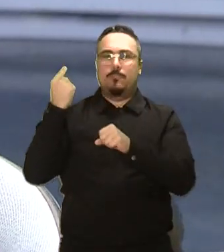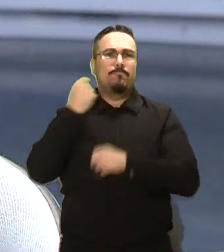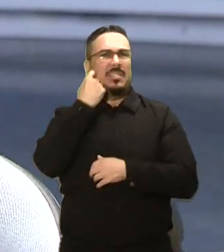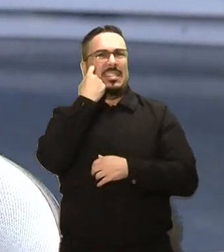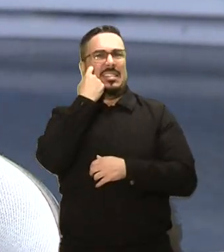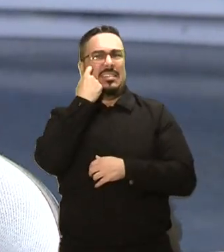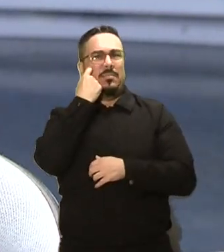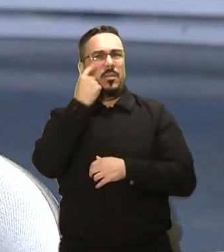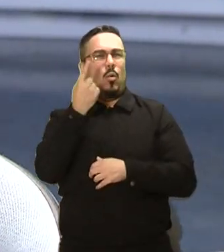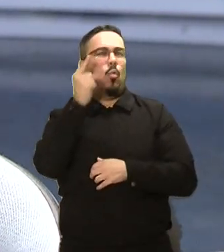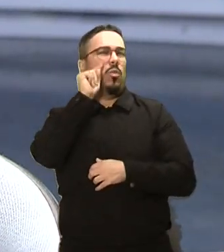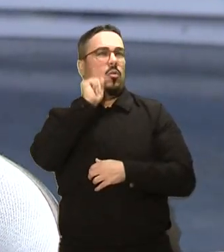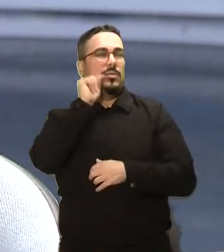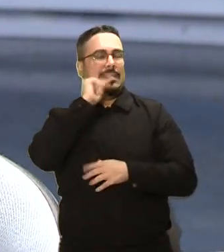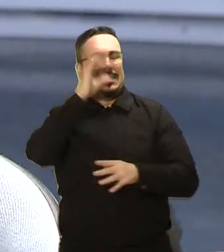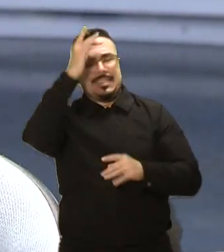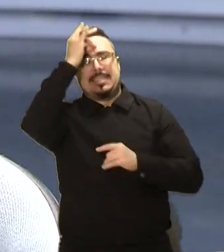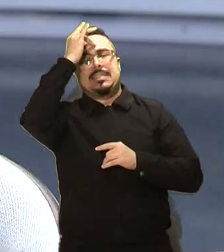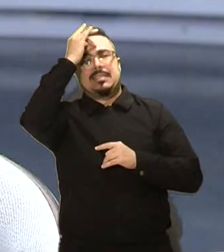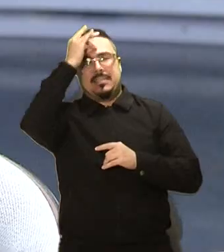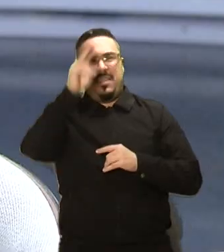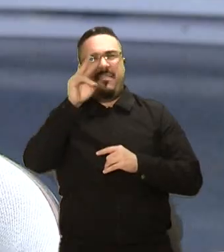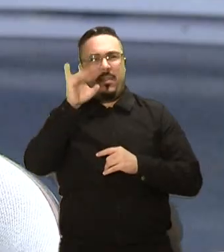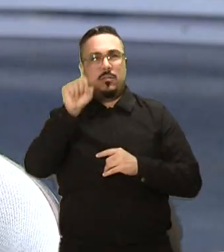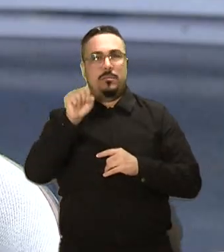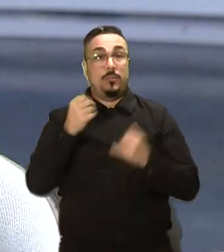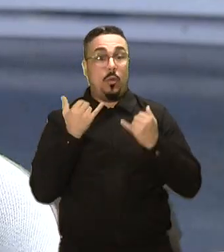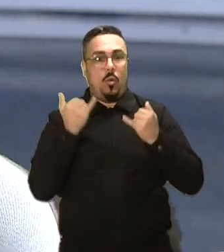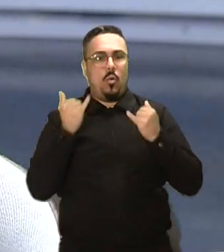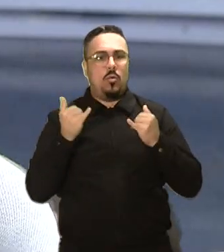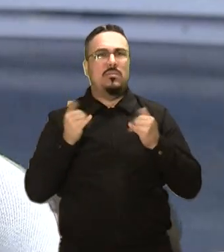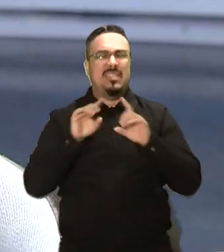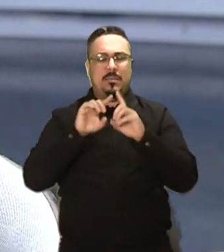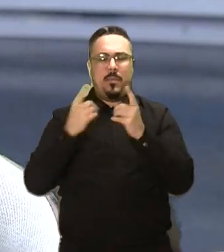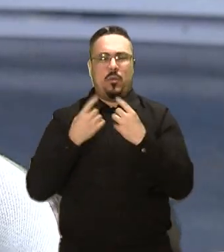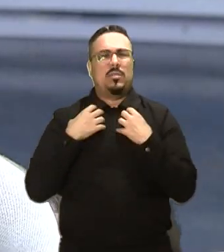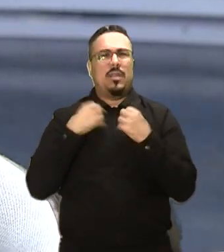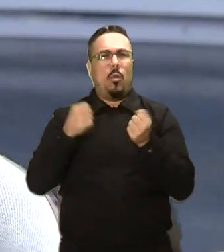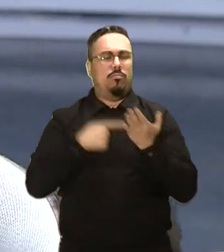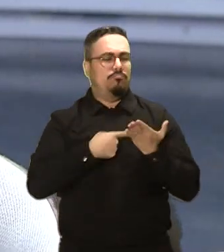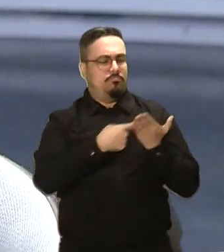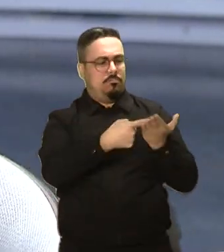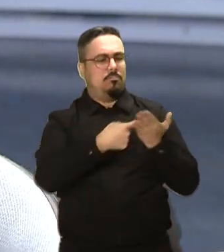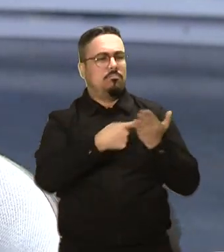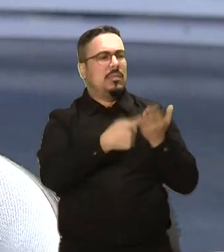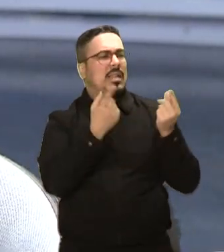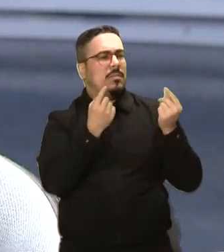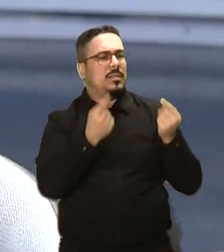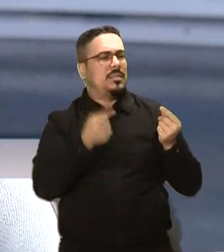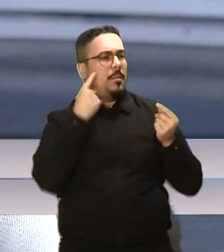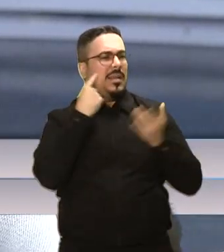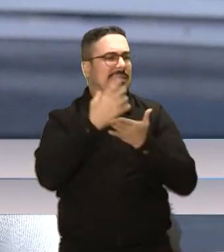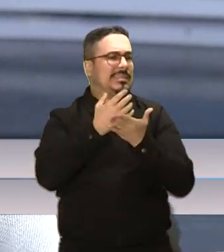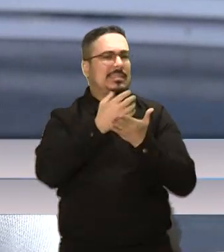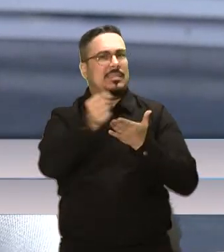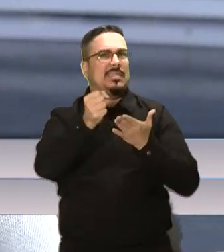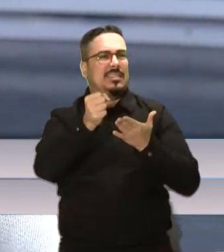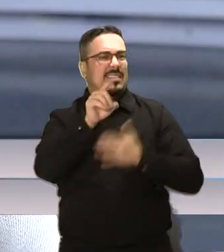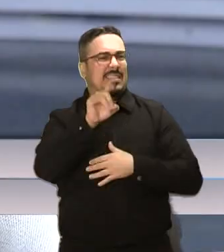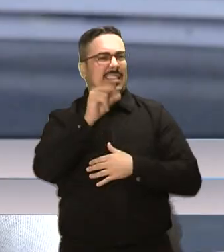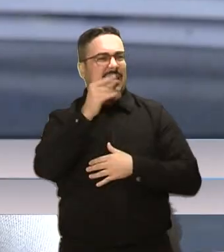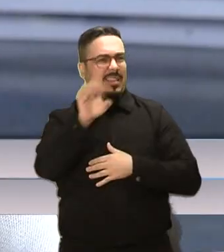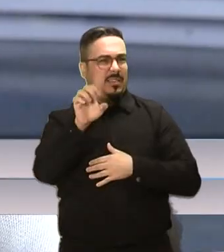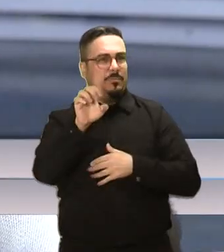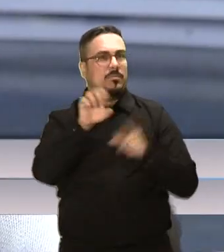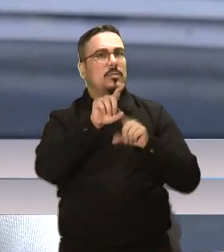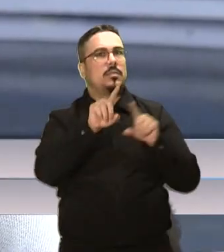reciente víctima del virus. Hoy hablamos de los esfuerzos del Departamento de Salud para lidiar con la epidemia del dengue y sobre el bioportal donde se